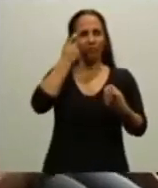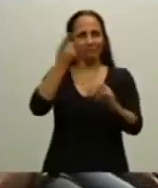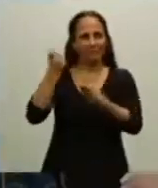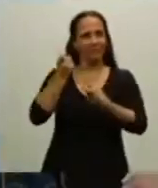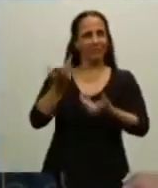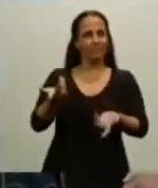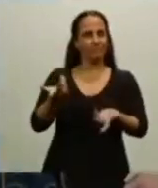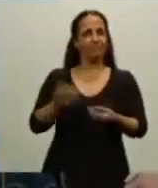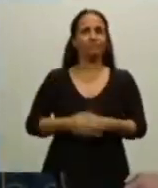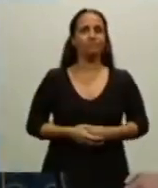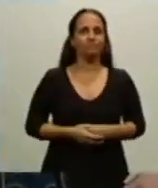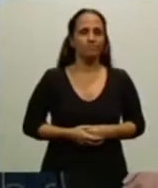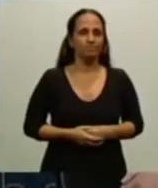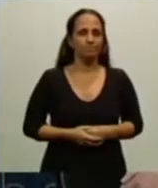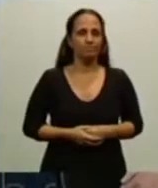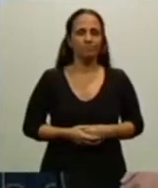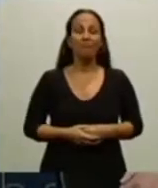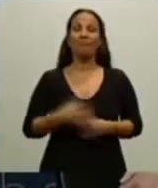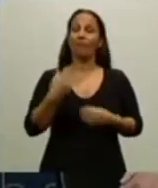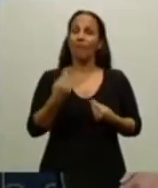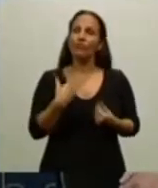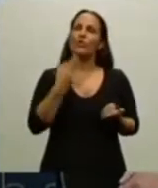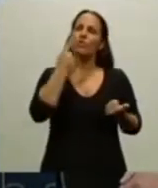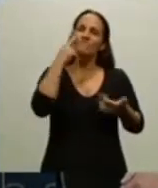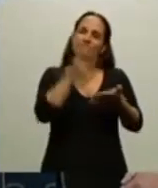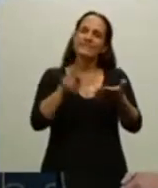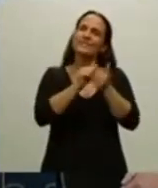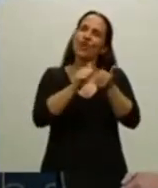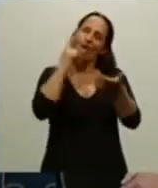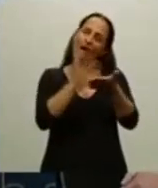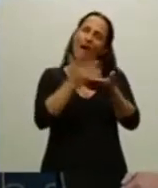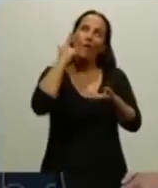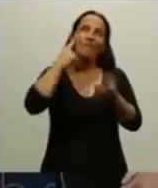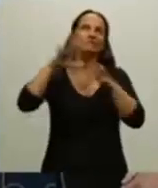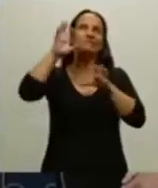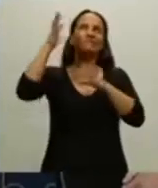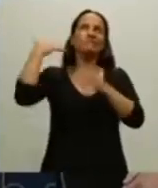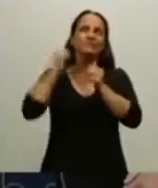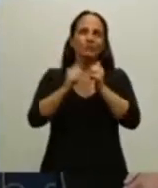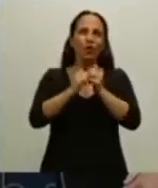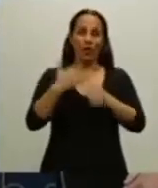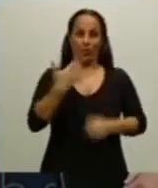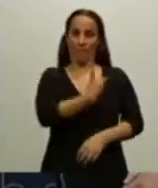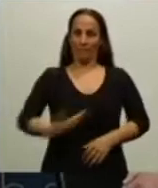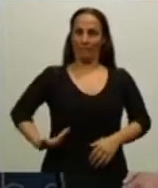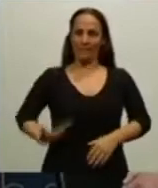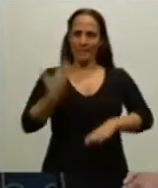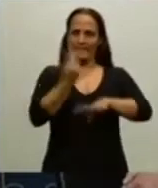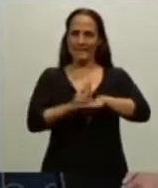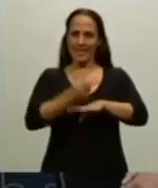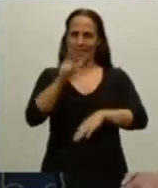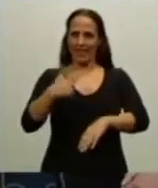que repaso y releo la historia y cada vez que me toca vivir como Presidenta de la República